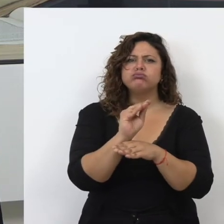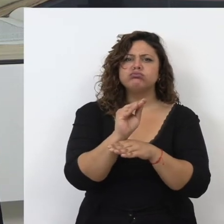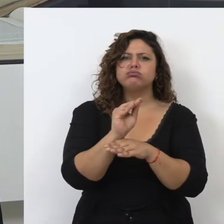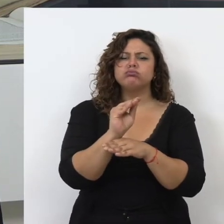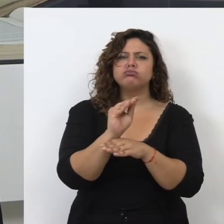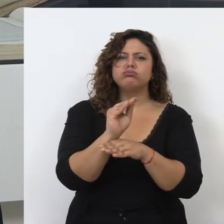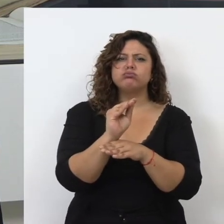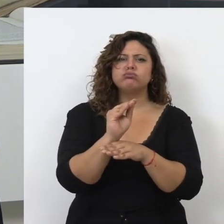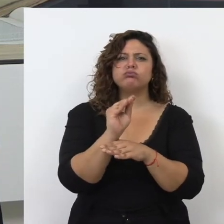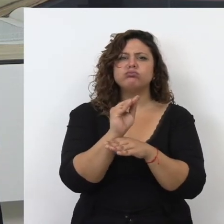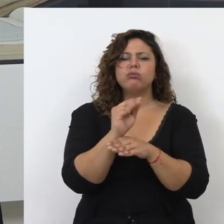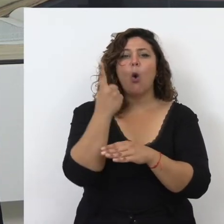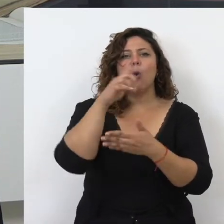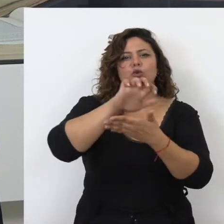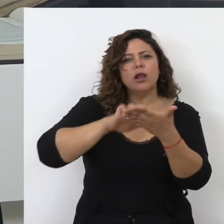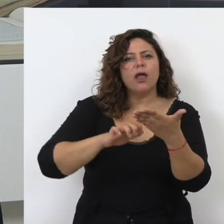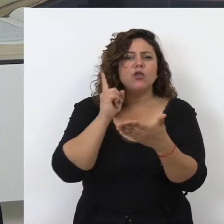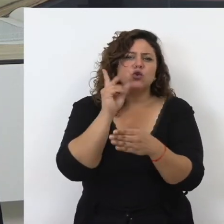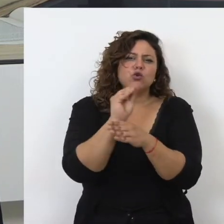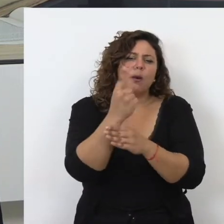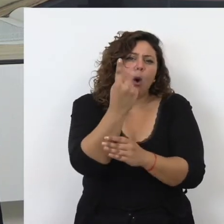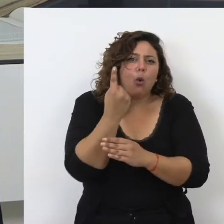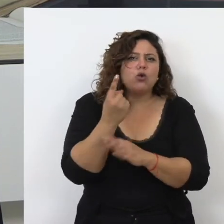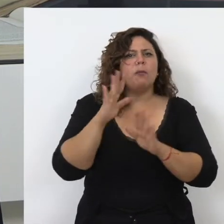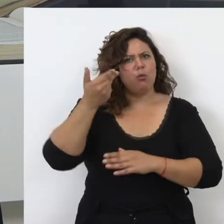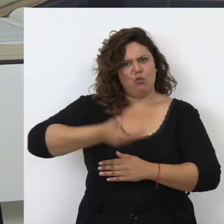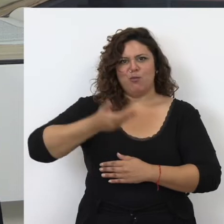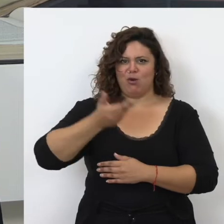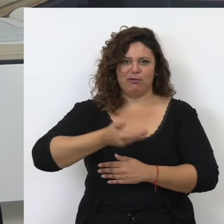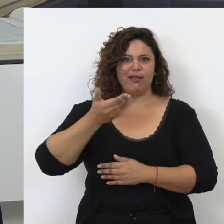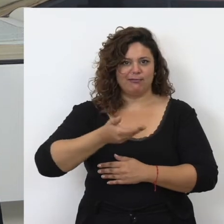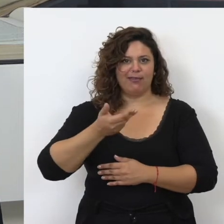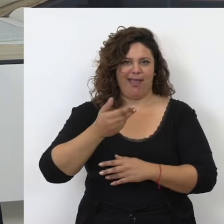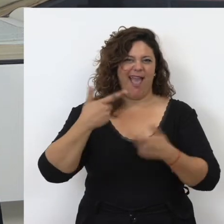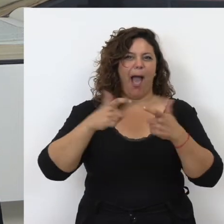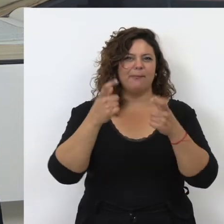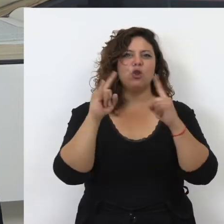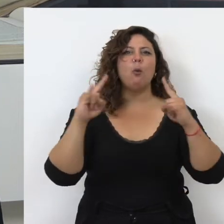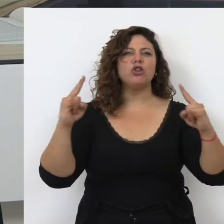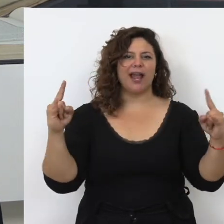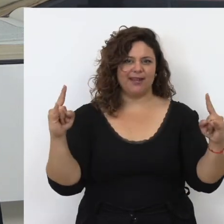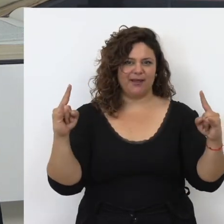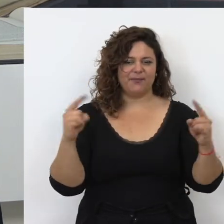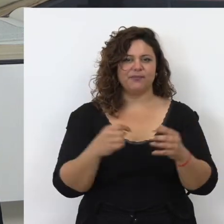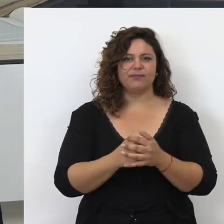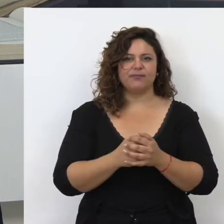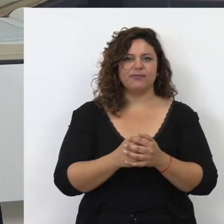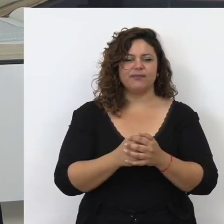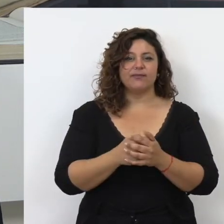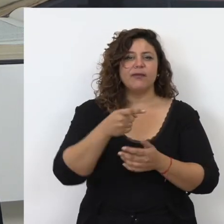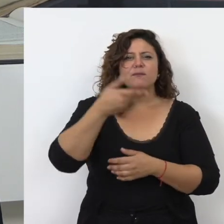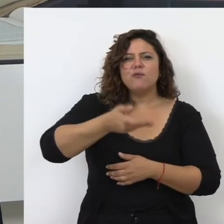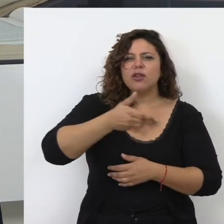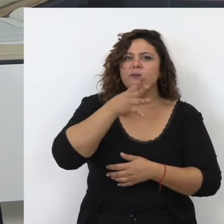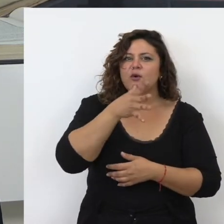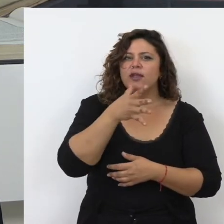un tratado, pero es muy importante porque, aparte de hacer un